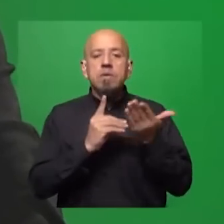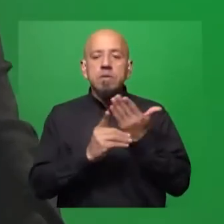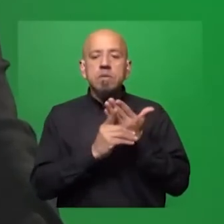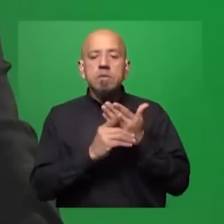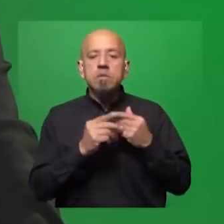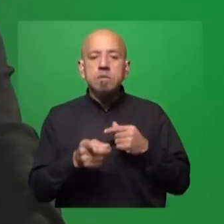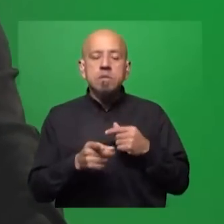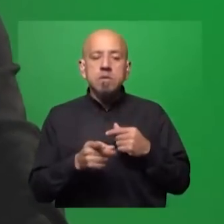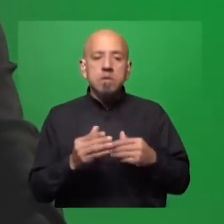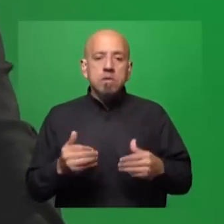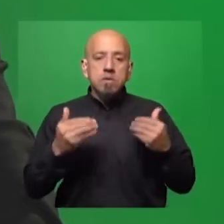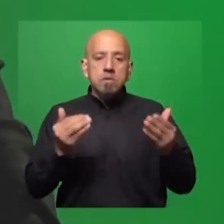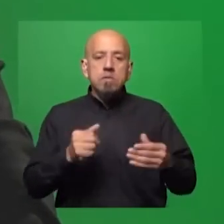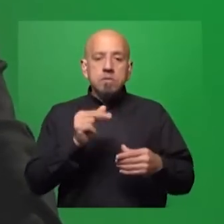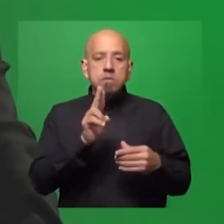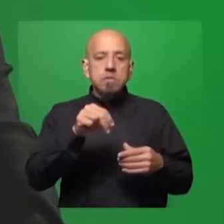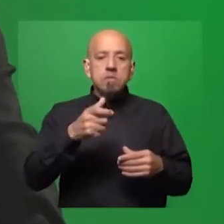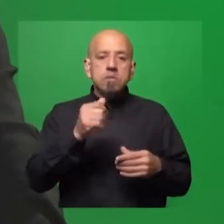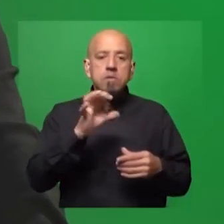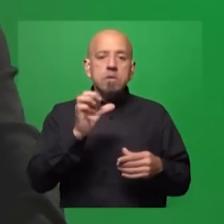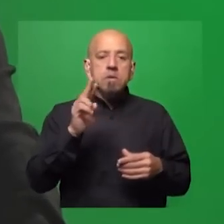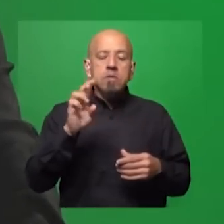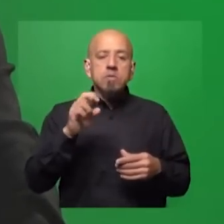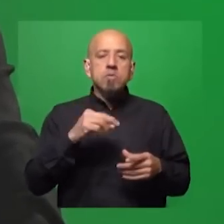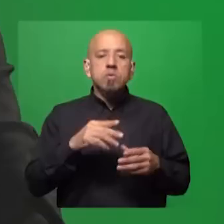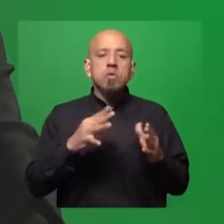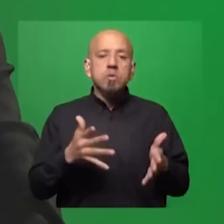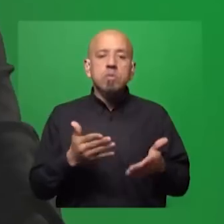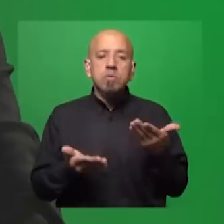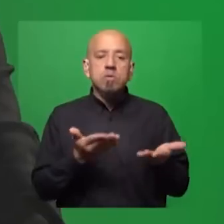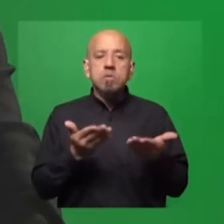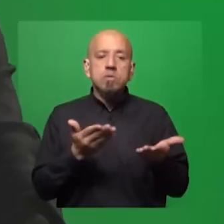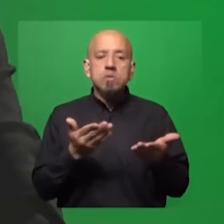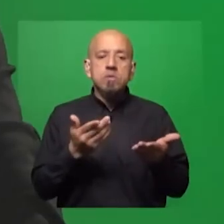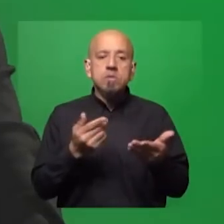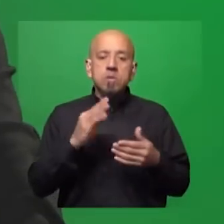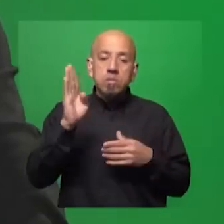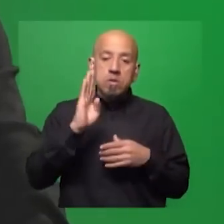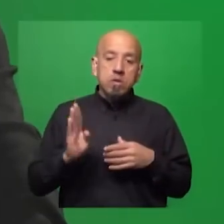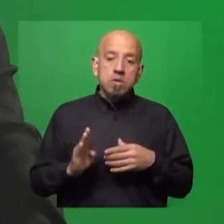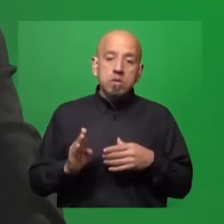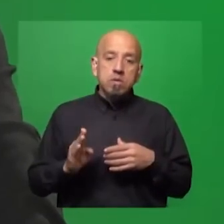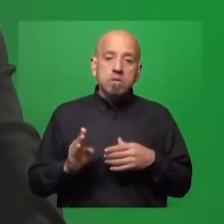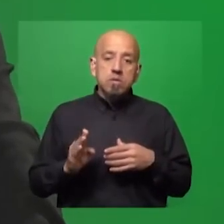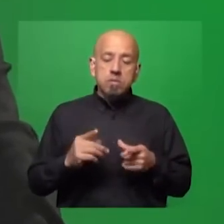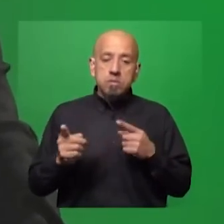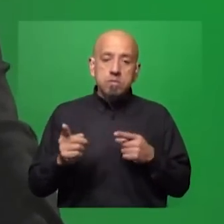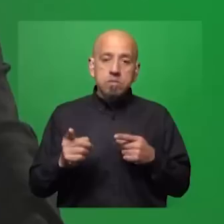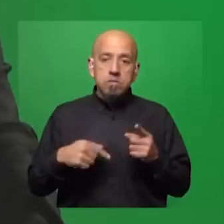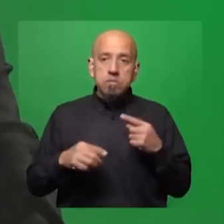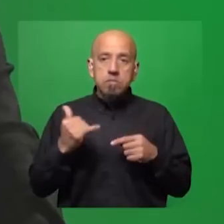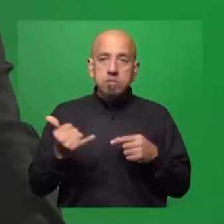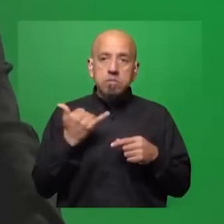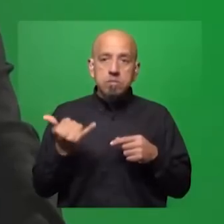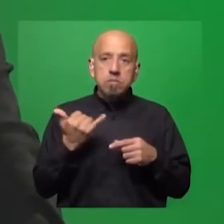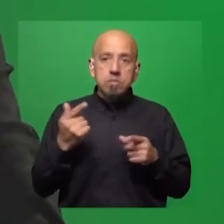relanzar algo parecido a la UNASUR con otro nombre? ¿Cómo se equilibra la relación con Brasil, que es claramente Brasil desde hace mucho